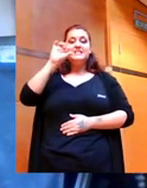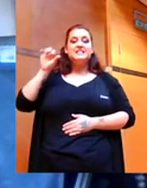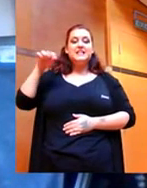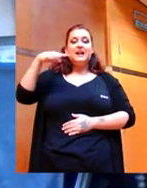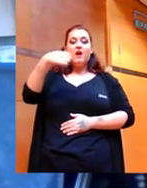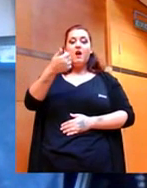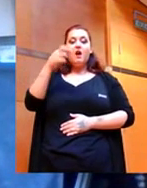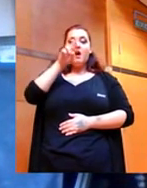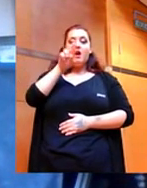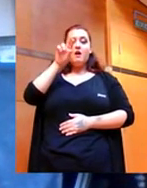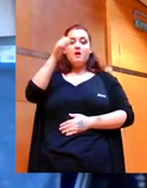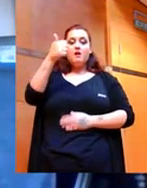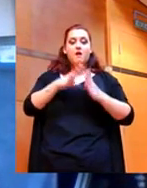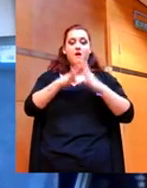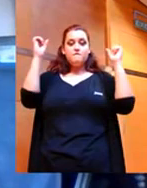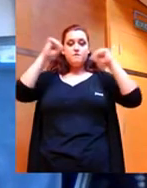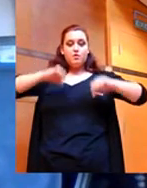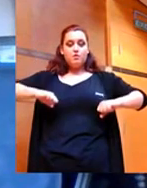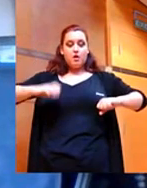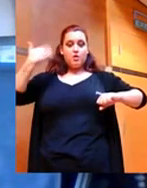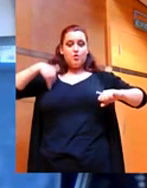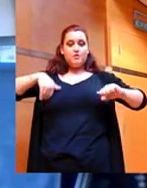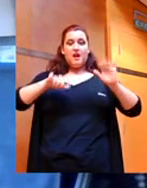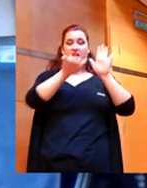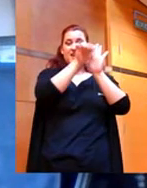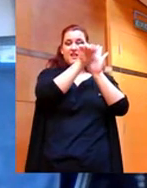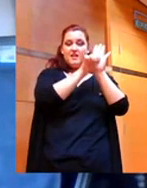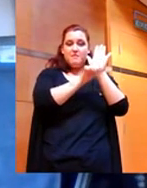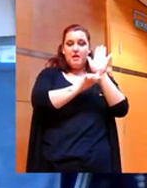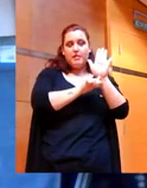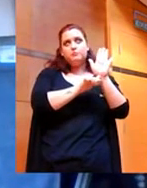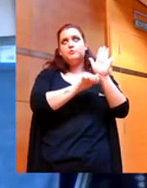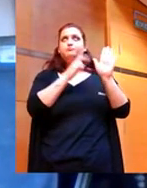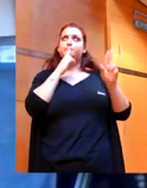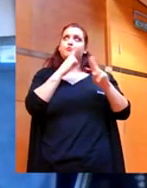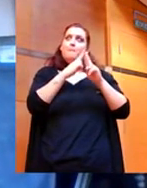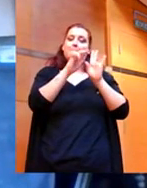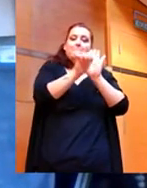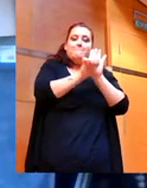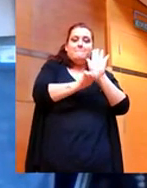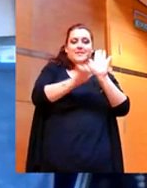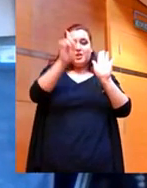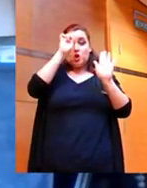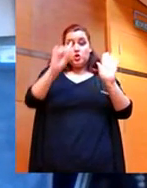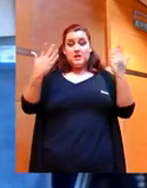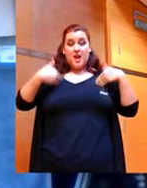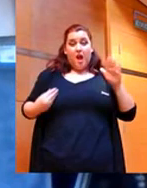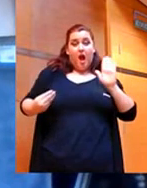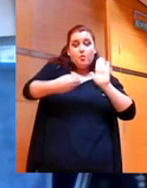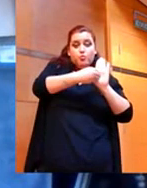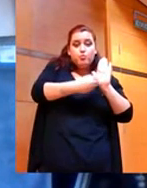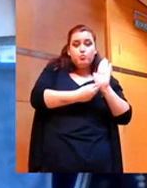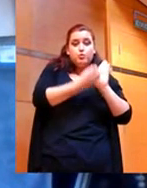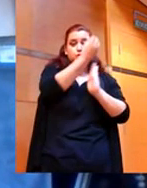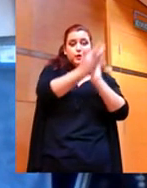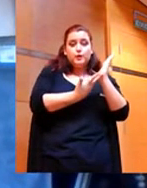acordado una serie de enmiendas, que no sé si están incorporadas en el documento final